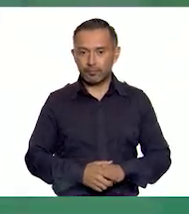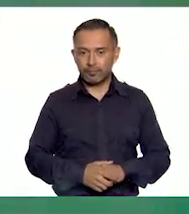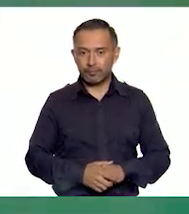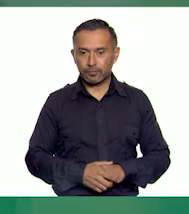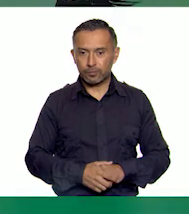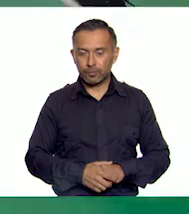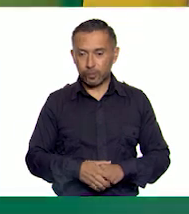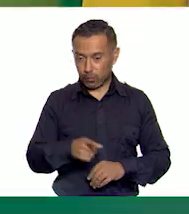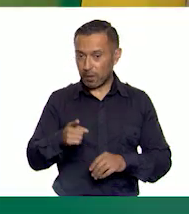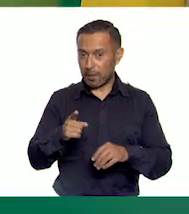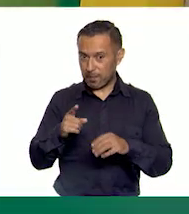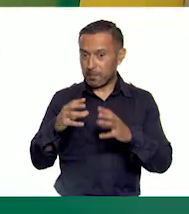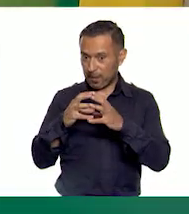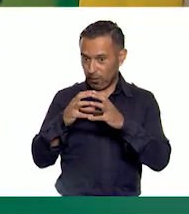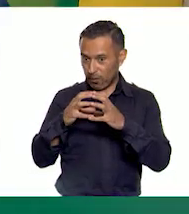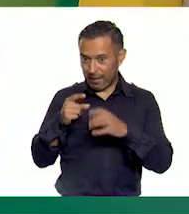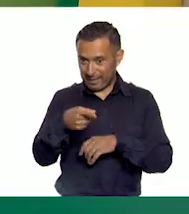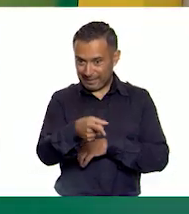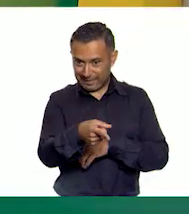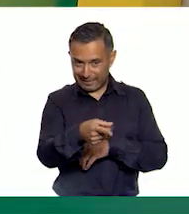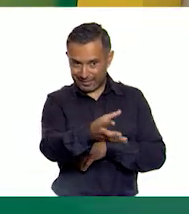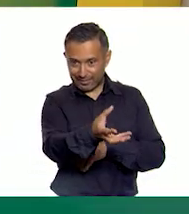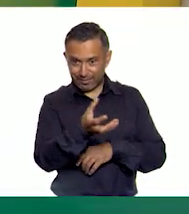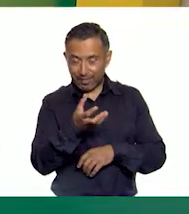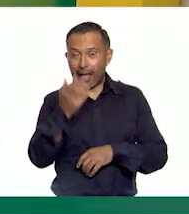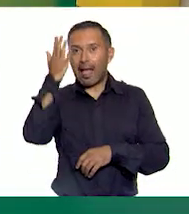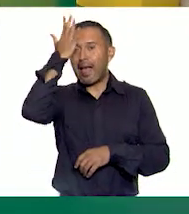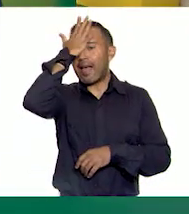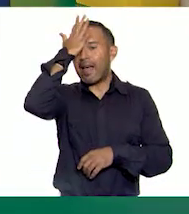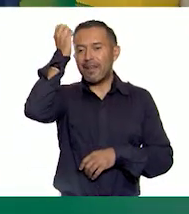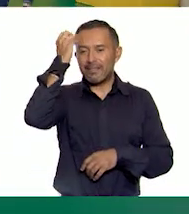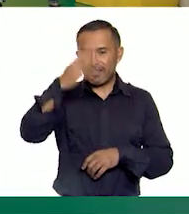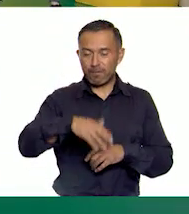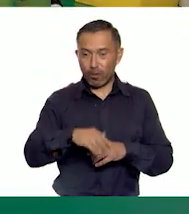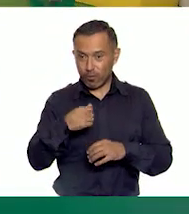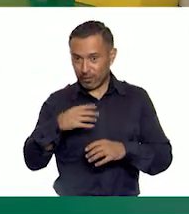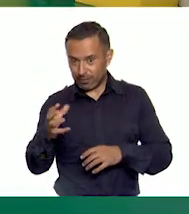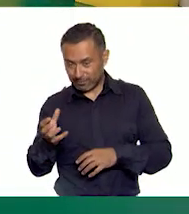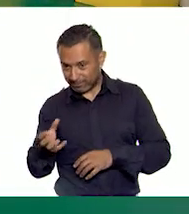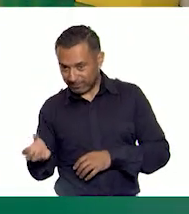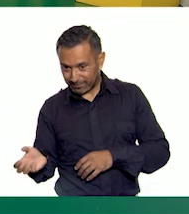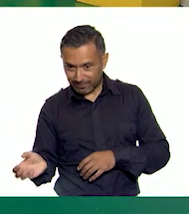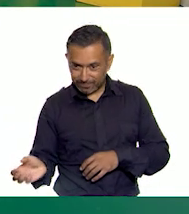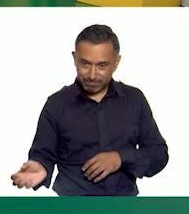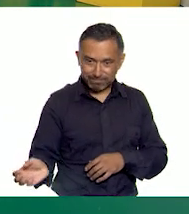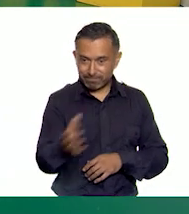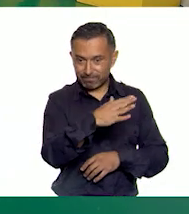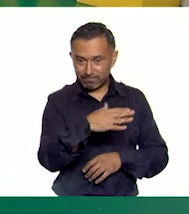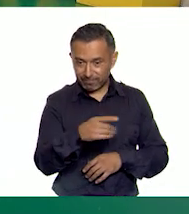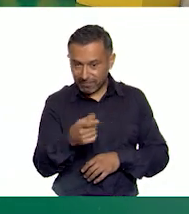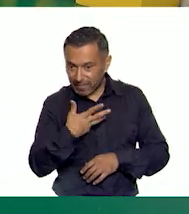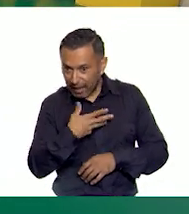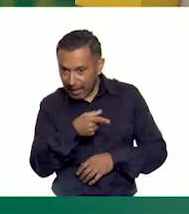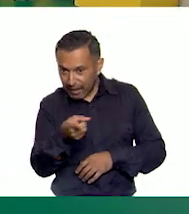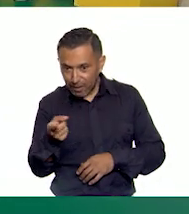Toma tu pelota, traela para acá. ¡Ay! Muy Y voy a tratar de derribar. Y lo intentamos derribar. ¿Los que quedan?